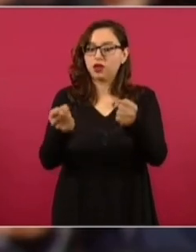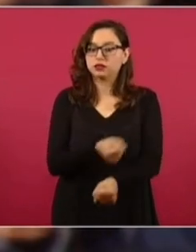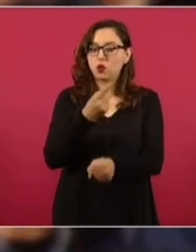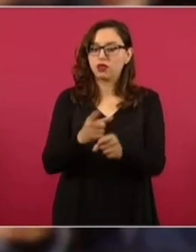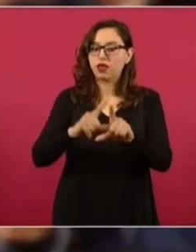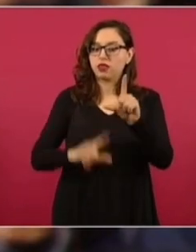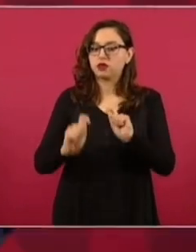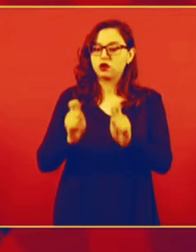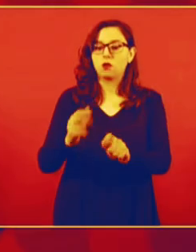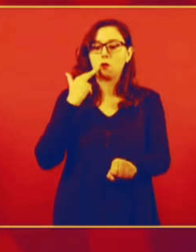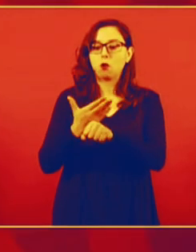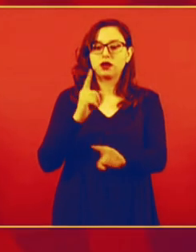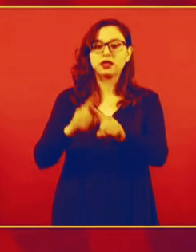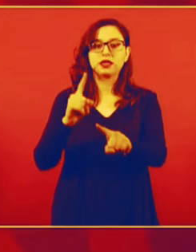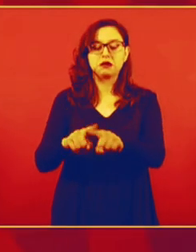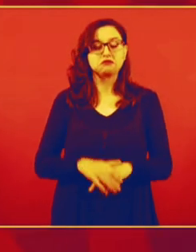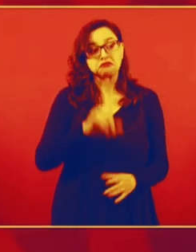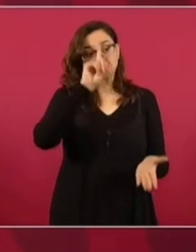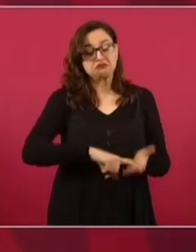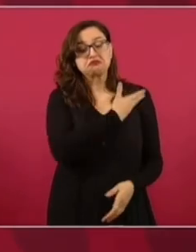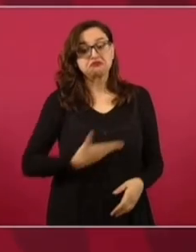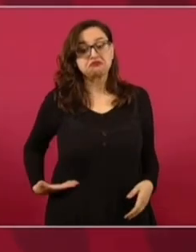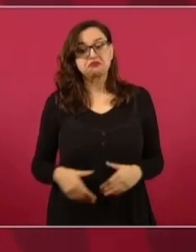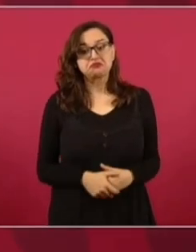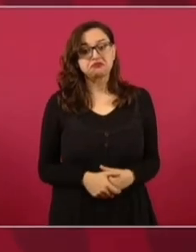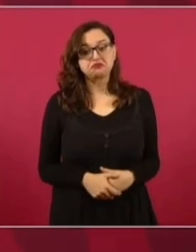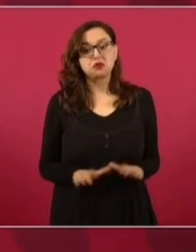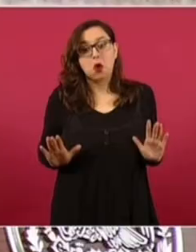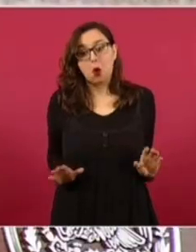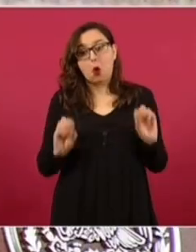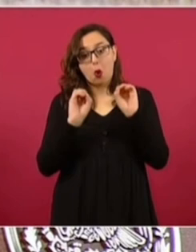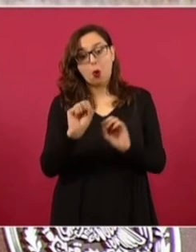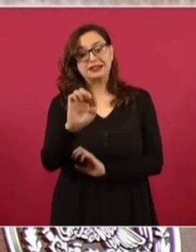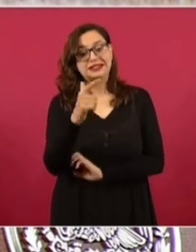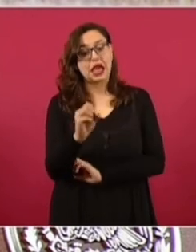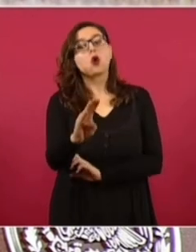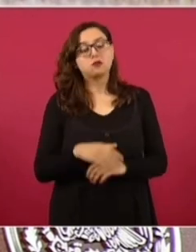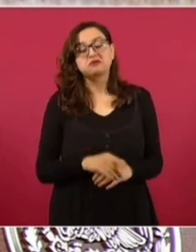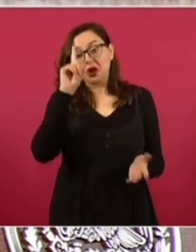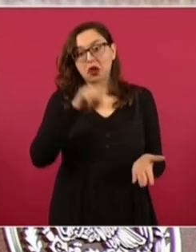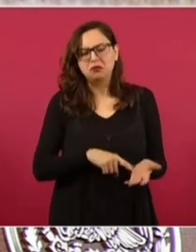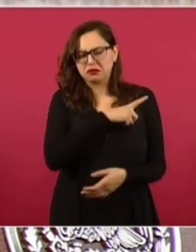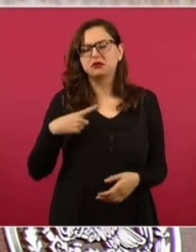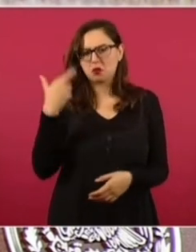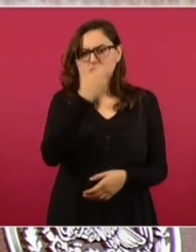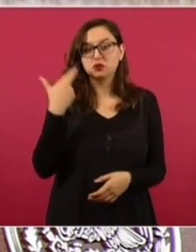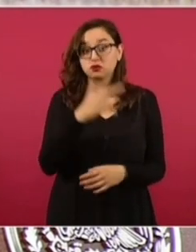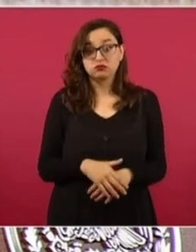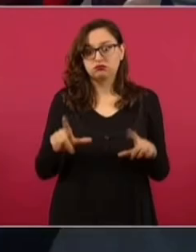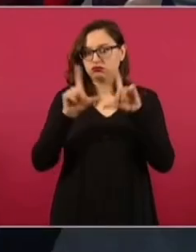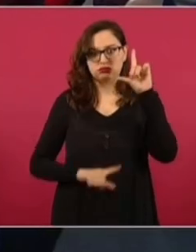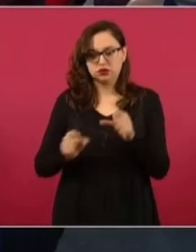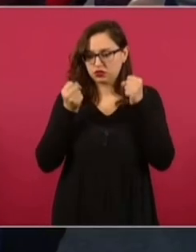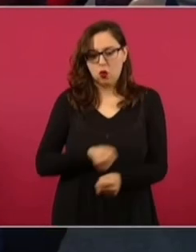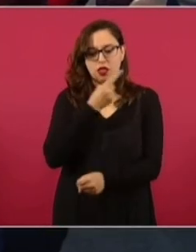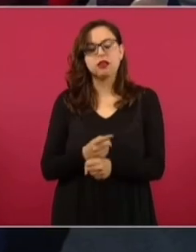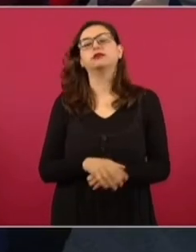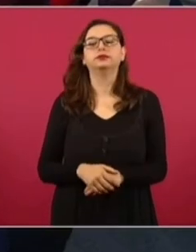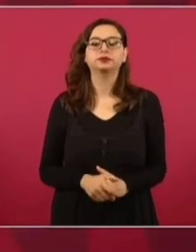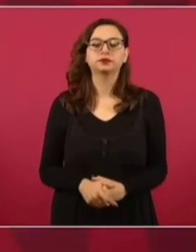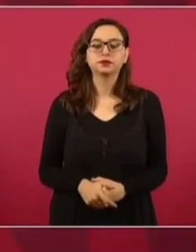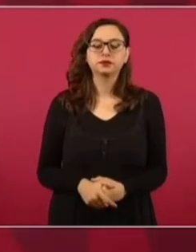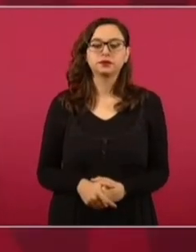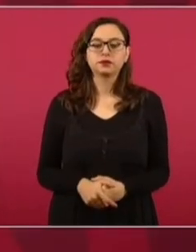a cargo del Tramo 5 desde el punto de vista legal? Yo creo que la Presidencia de la República o la Secretaría de Gobernación, pero hay que verlo, es un asunto de seguridad nacional.